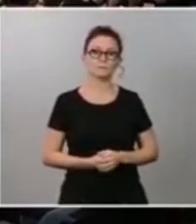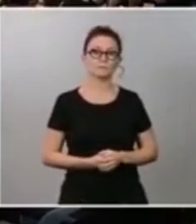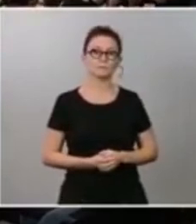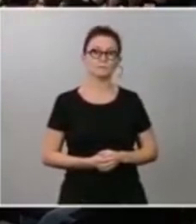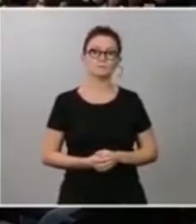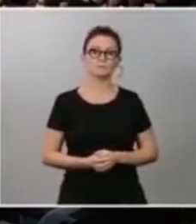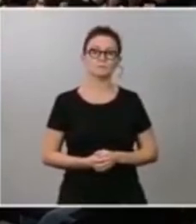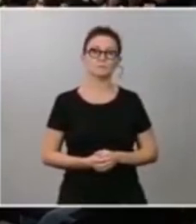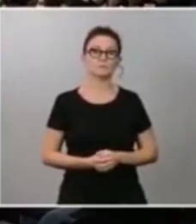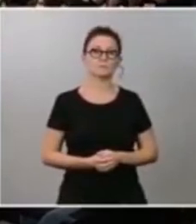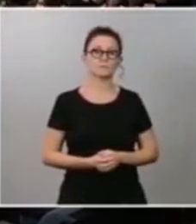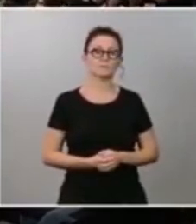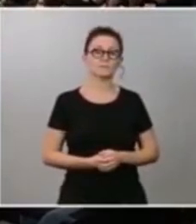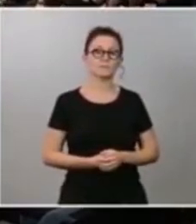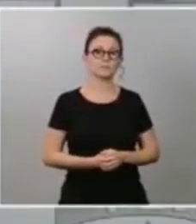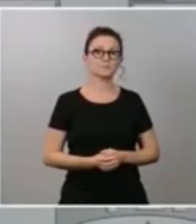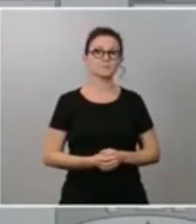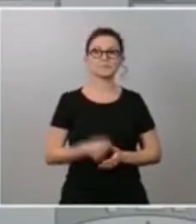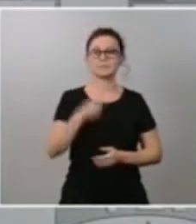ya se lo he dicho ya